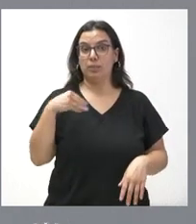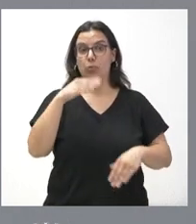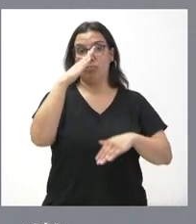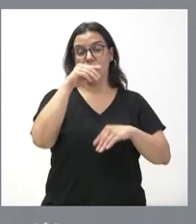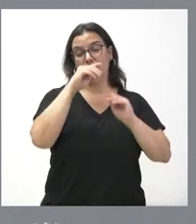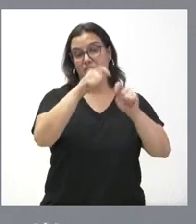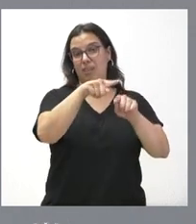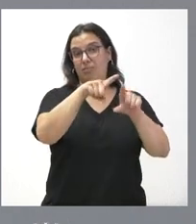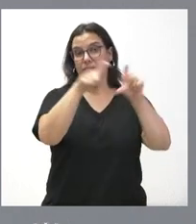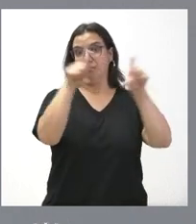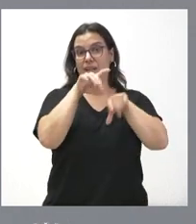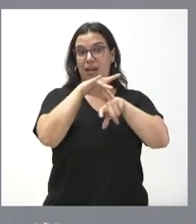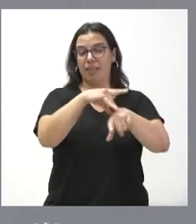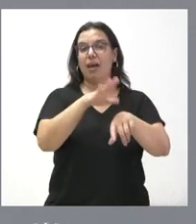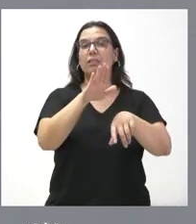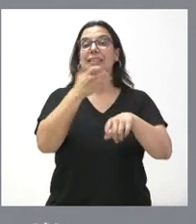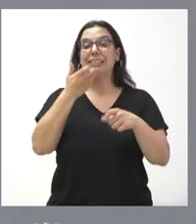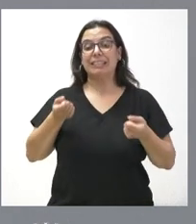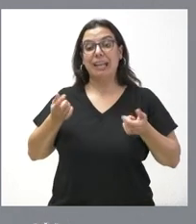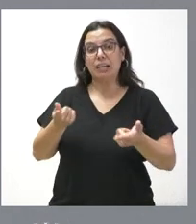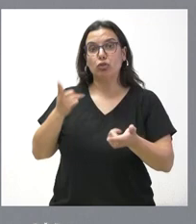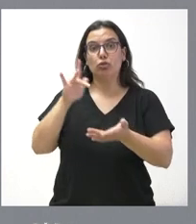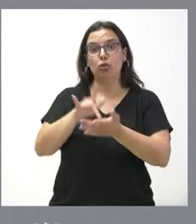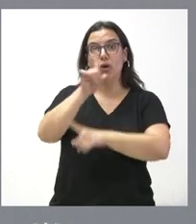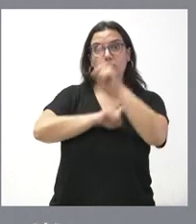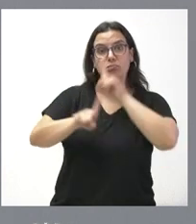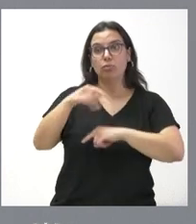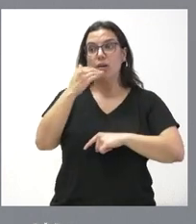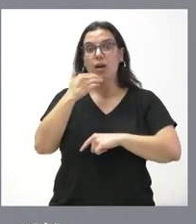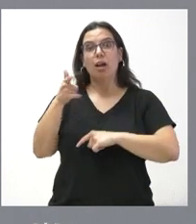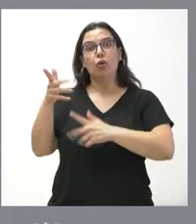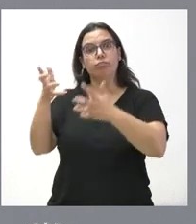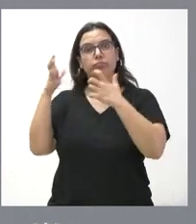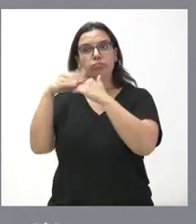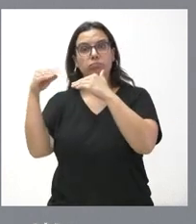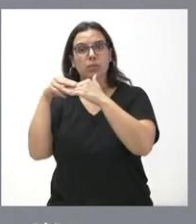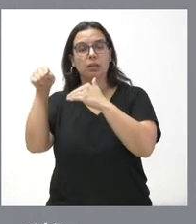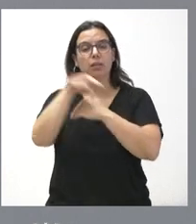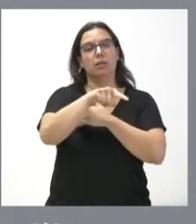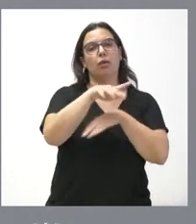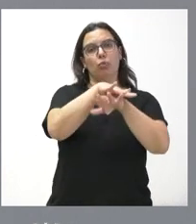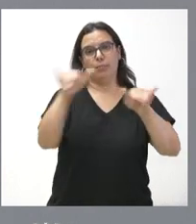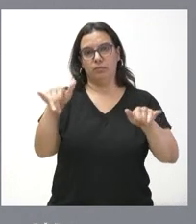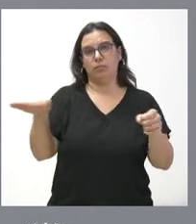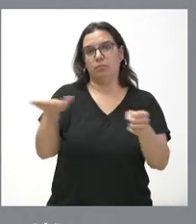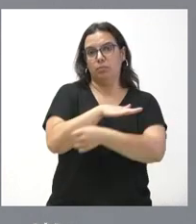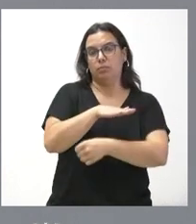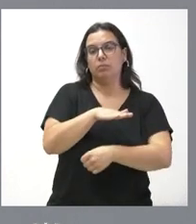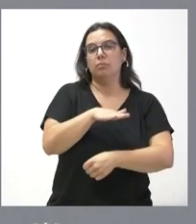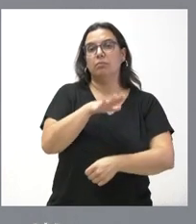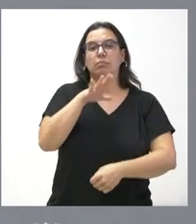viaje viene a cubrir los costes que se deriven en favor de los clientes, de los turistas, de los viajeros, como consecuencia de las